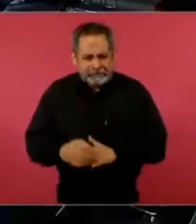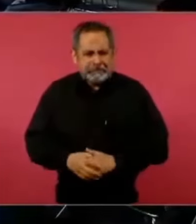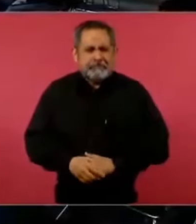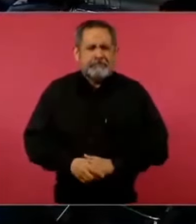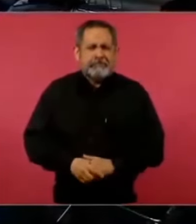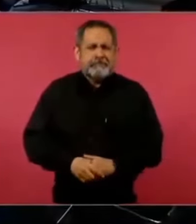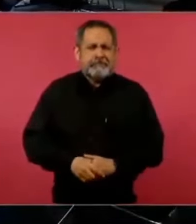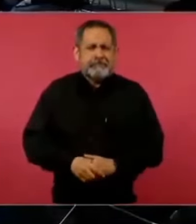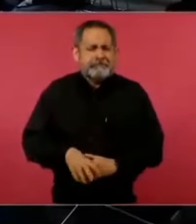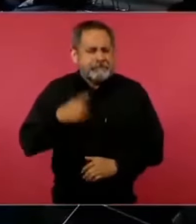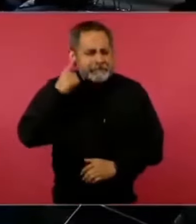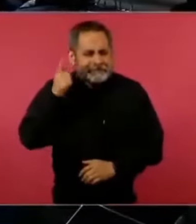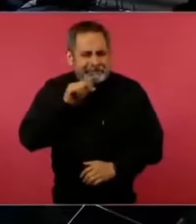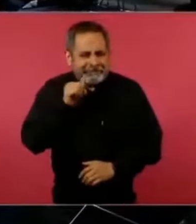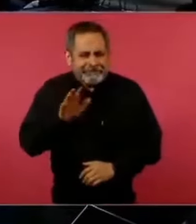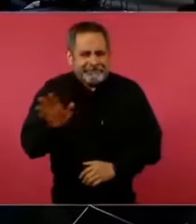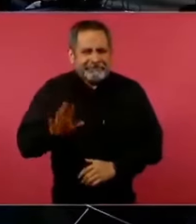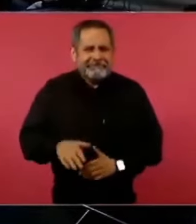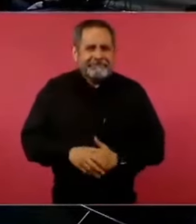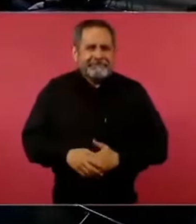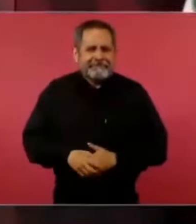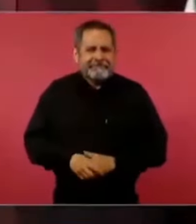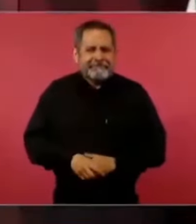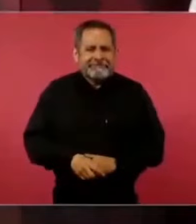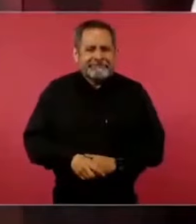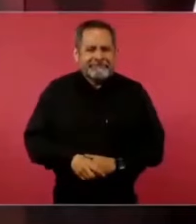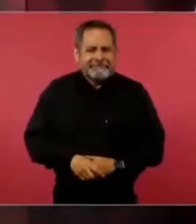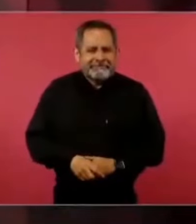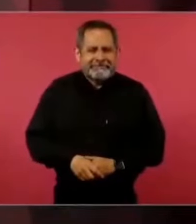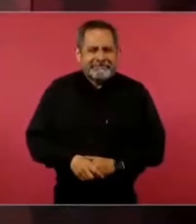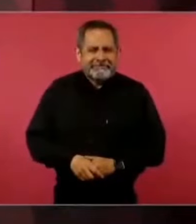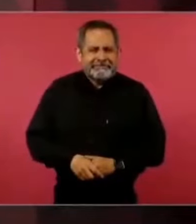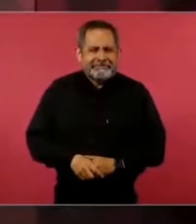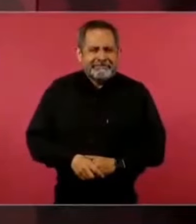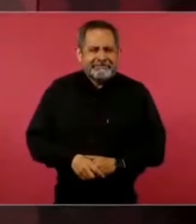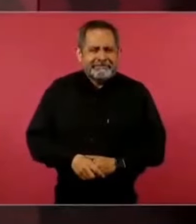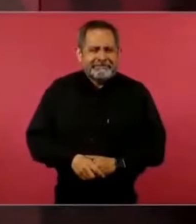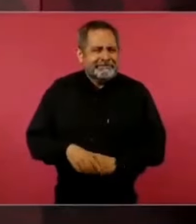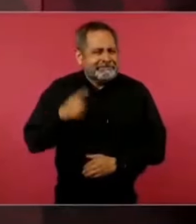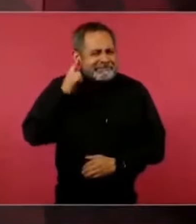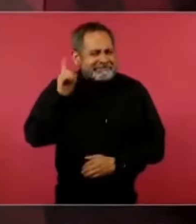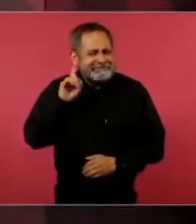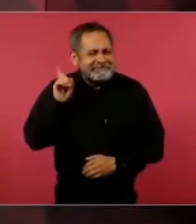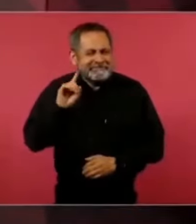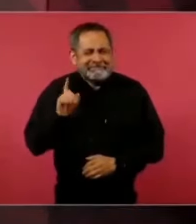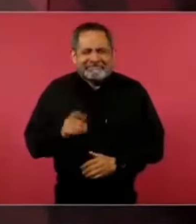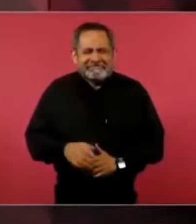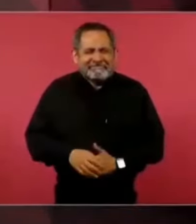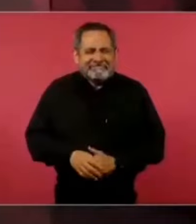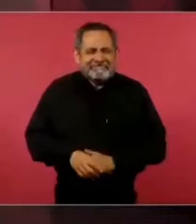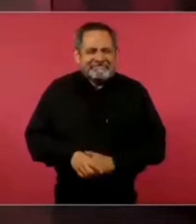No escuché nada, ya. Ya, este, ya.